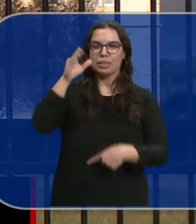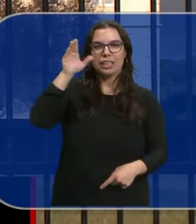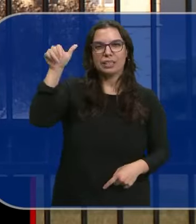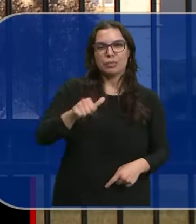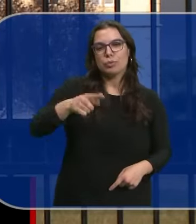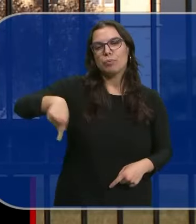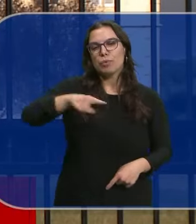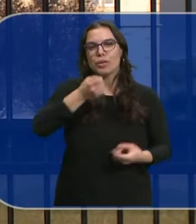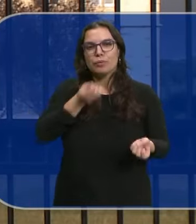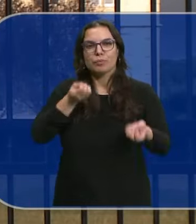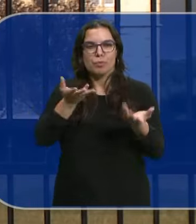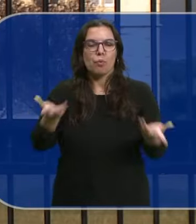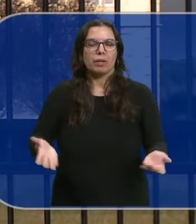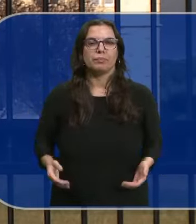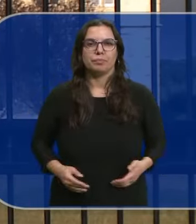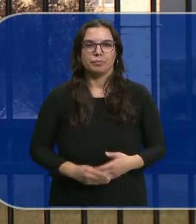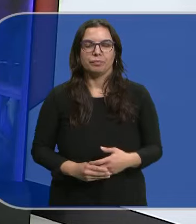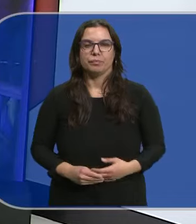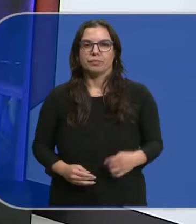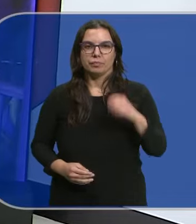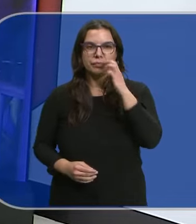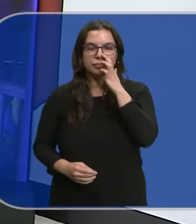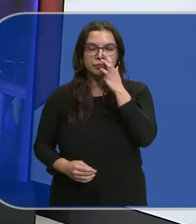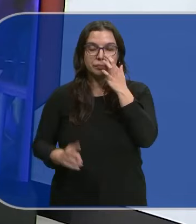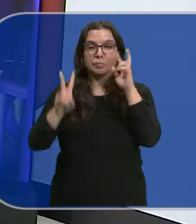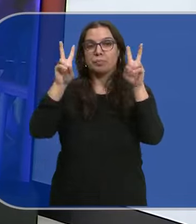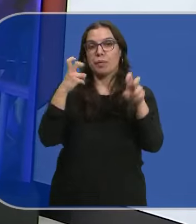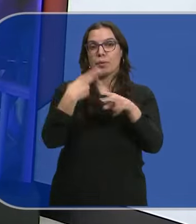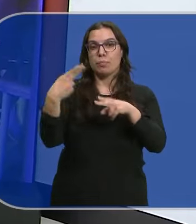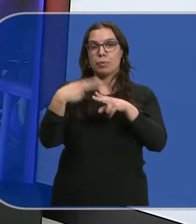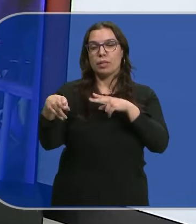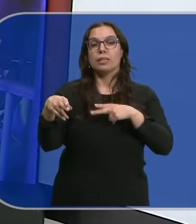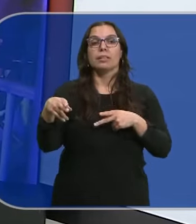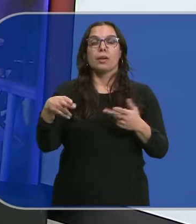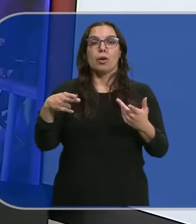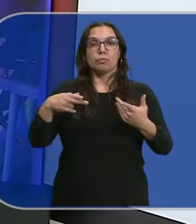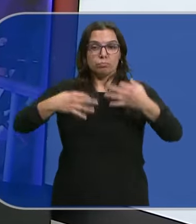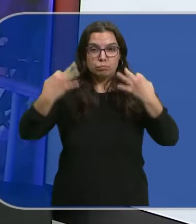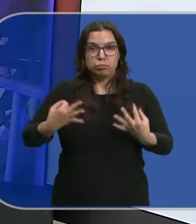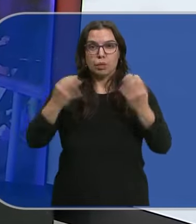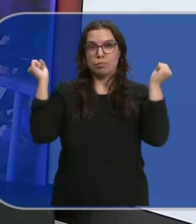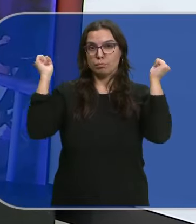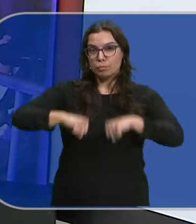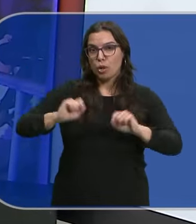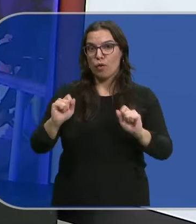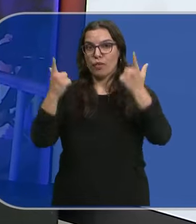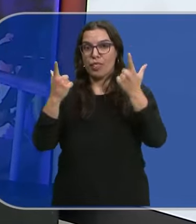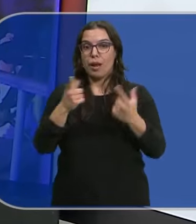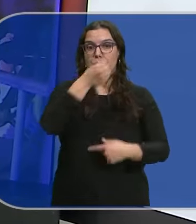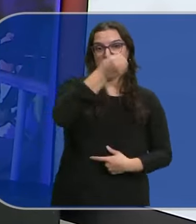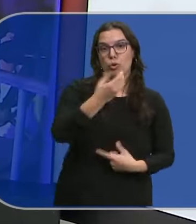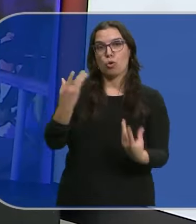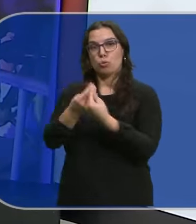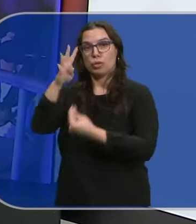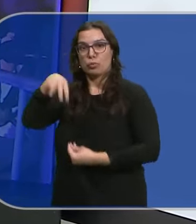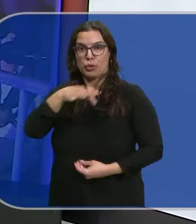escuchamos su testimonio En clave política continúa sin rubricarse el acuerdo entre PSOE y Junts,